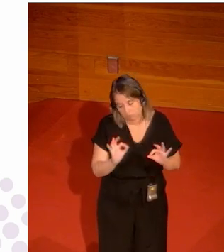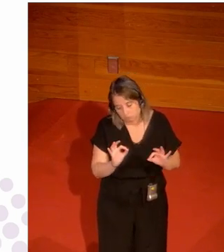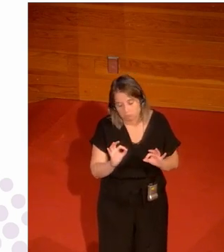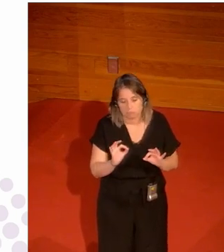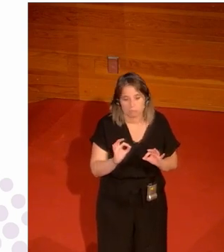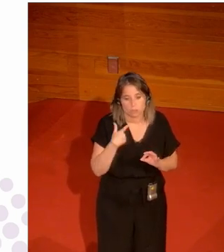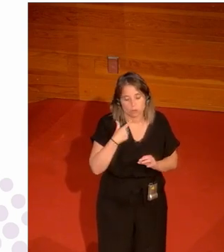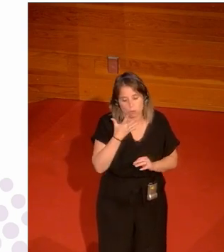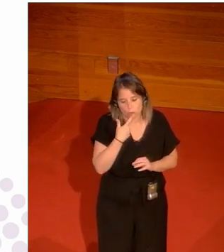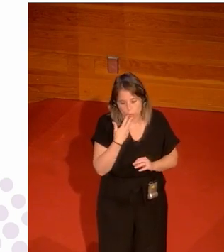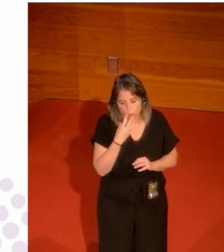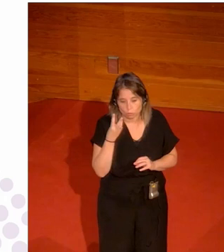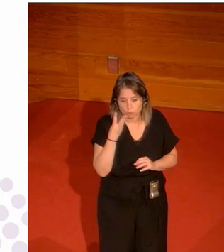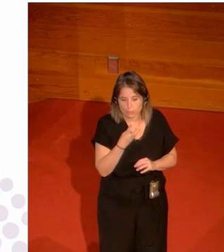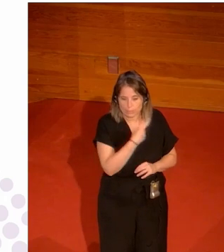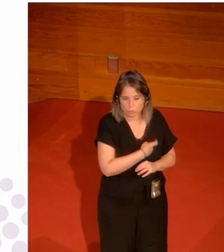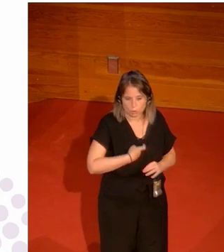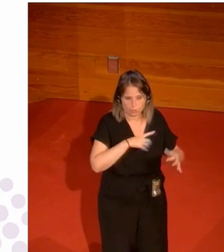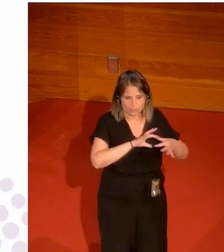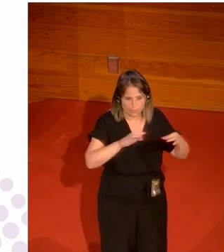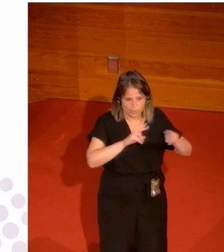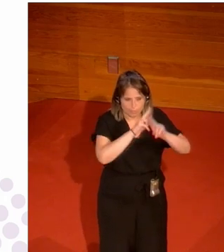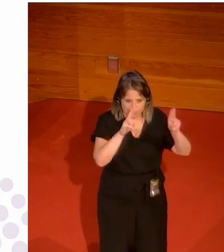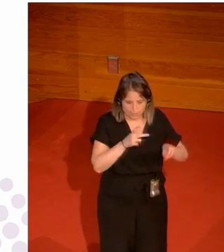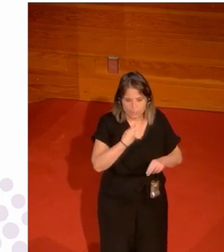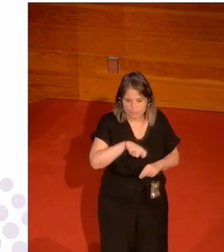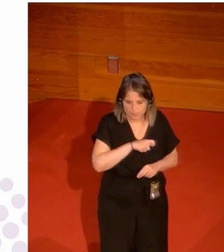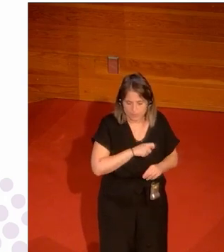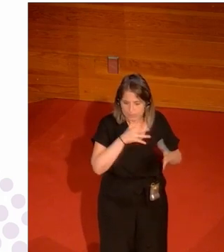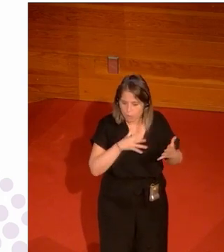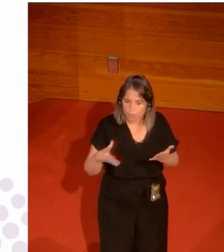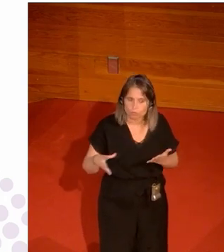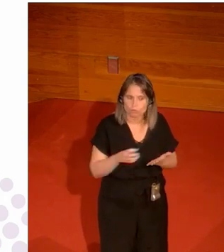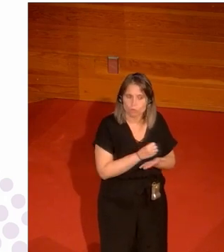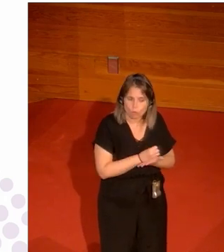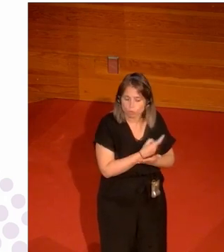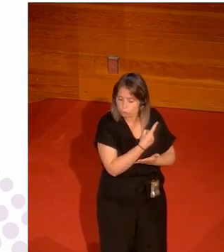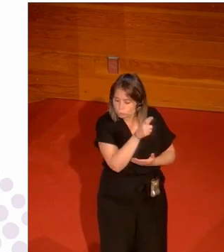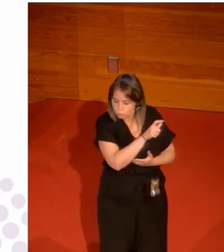todos los que conozco los tres que son del comité olímpico internacional que son españoles ahora mismo todos están